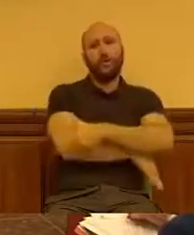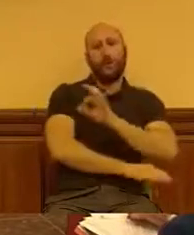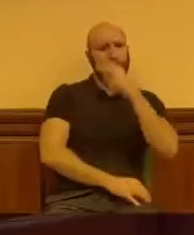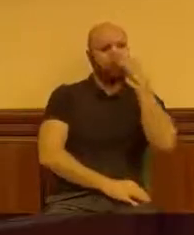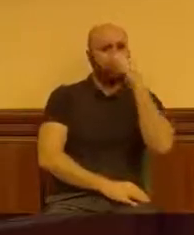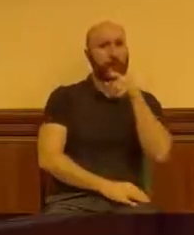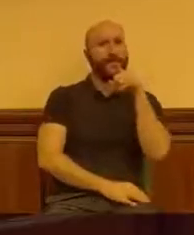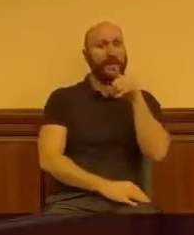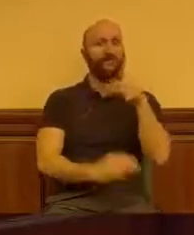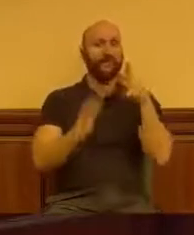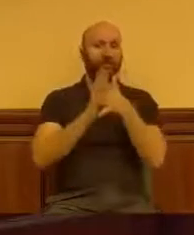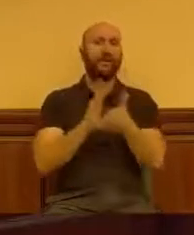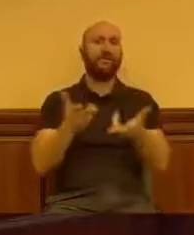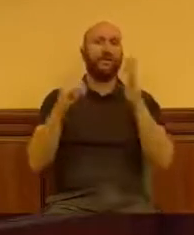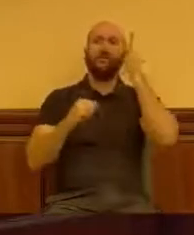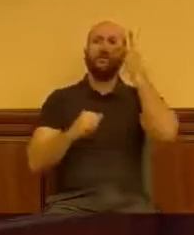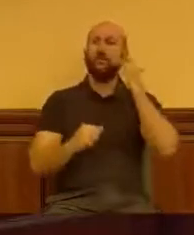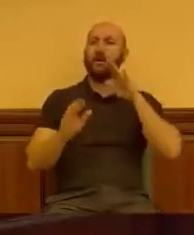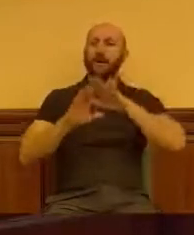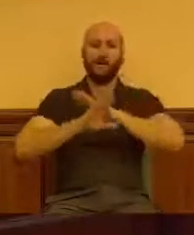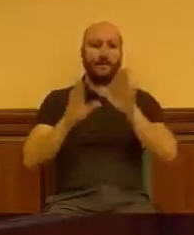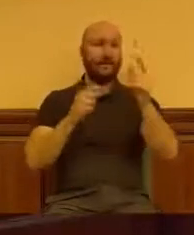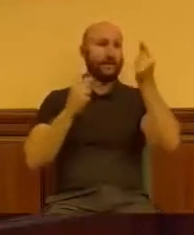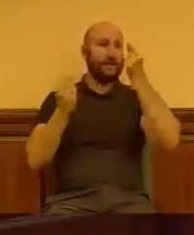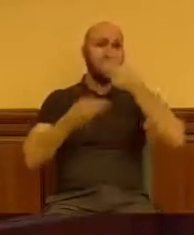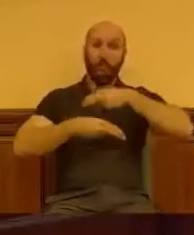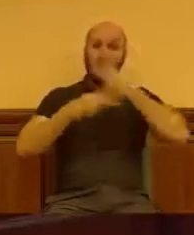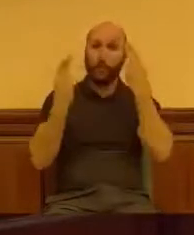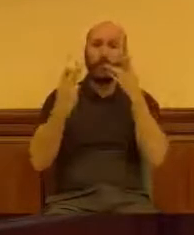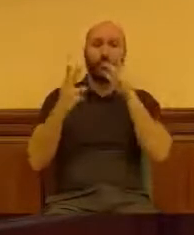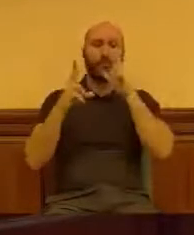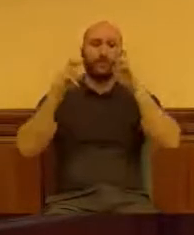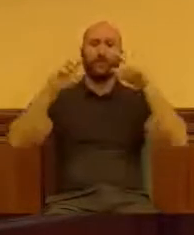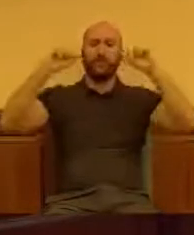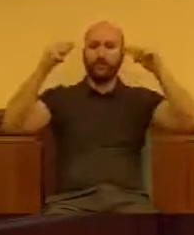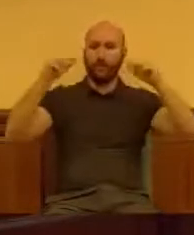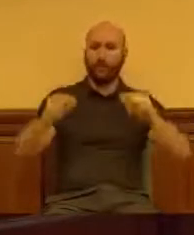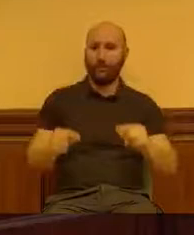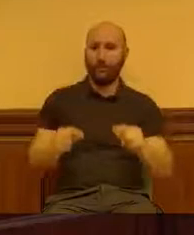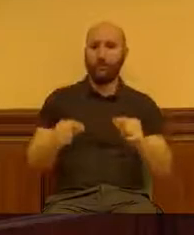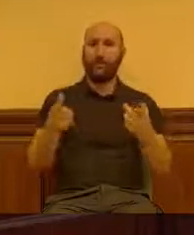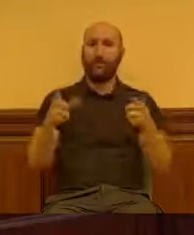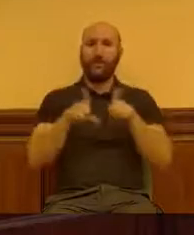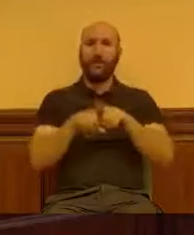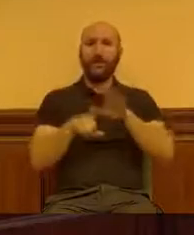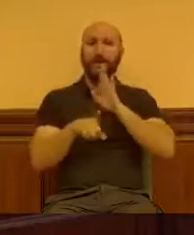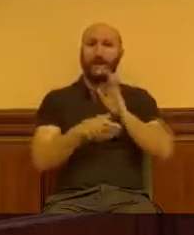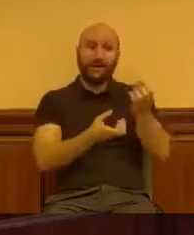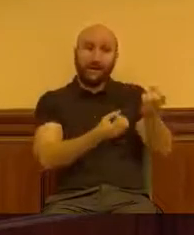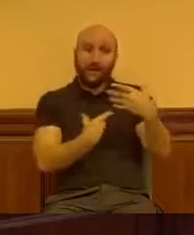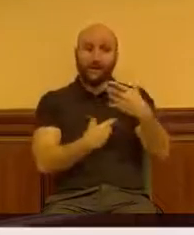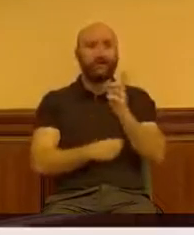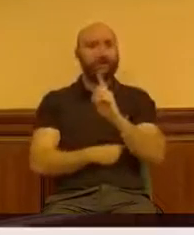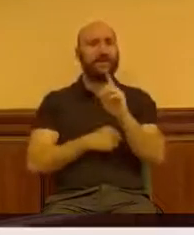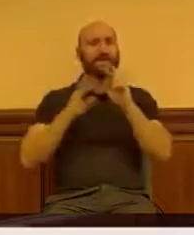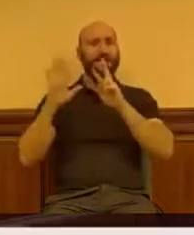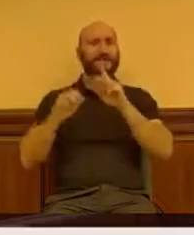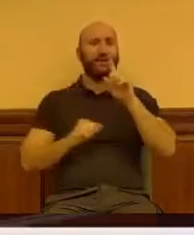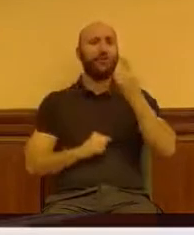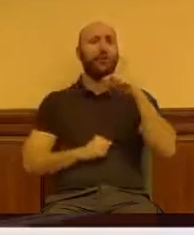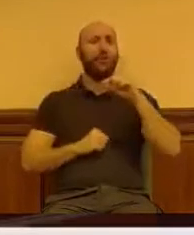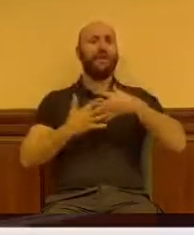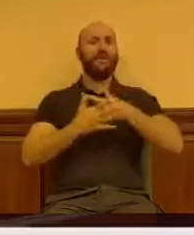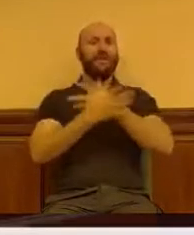democracia. Nada más, los datos públicos sobre la ejecución presupuestaria no son los que usted ha dado. Son del 71,16%,